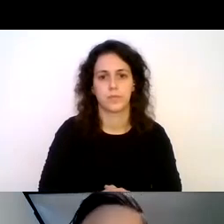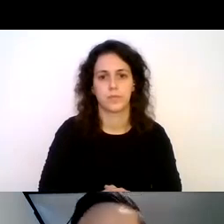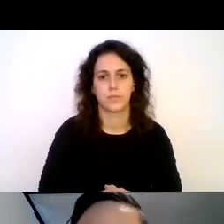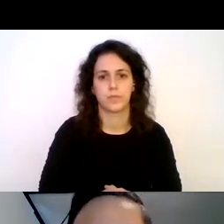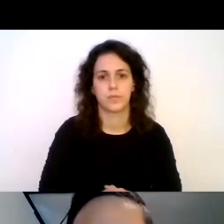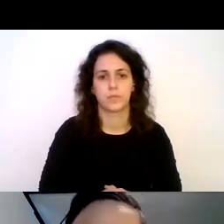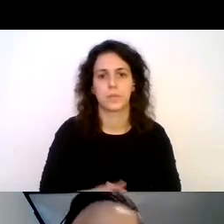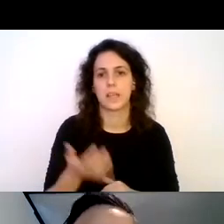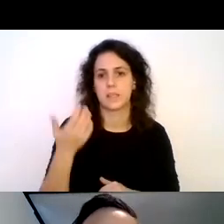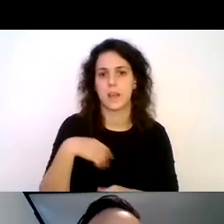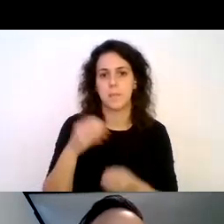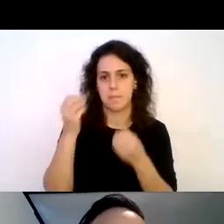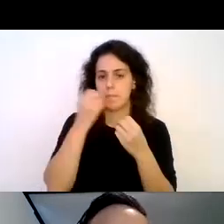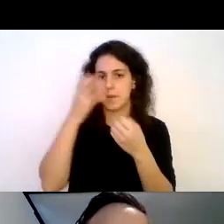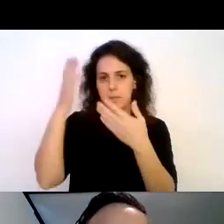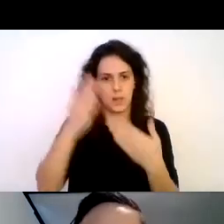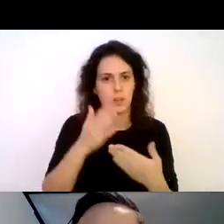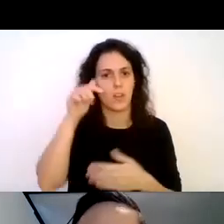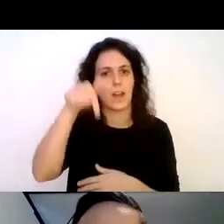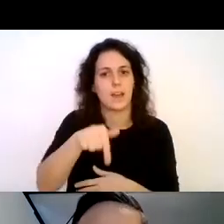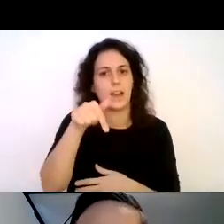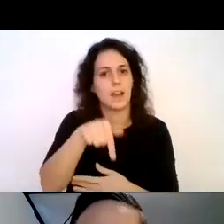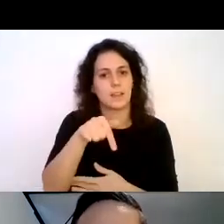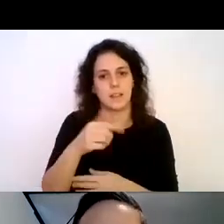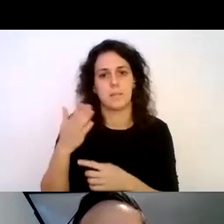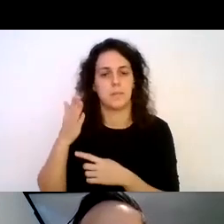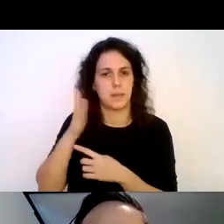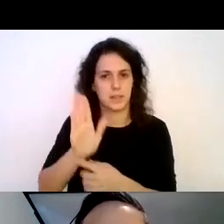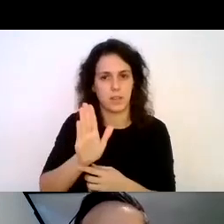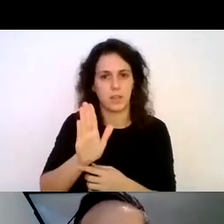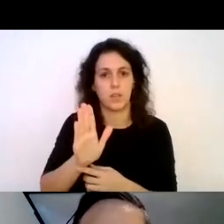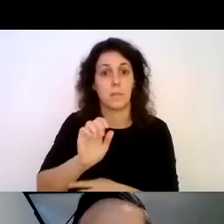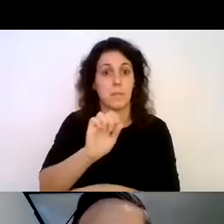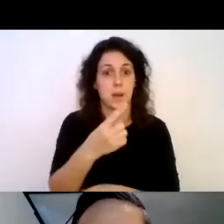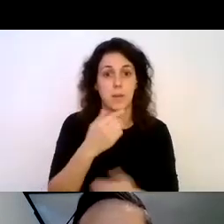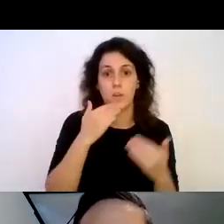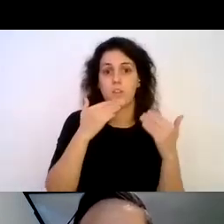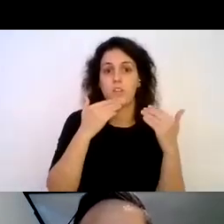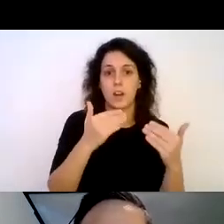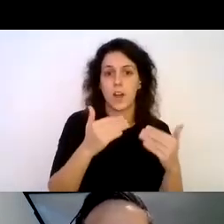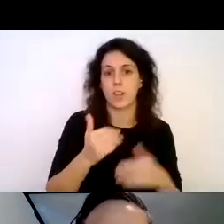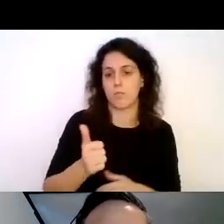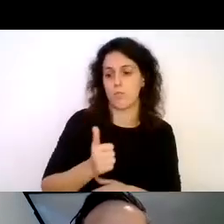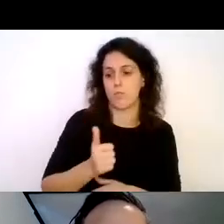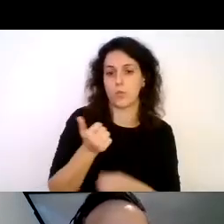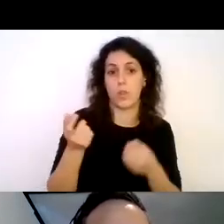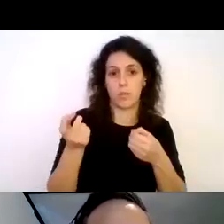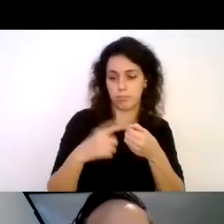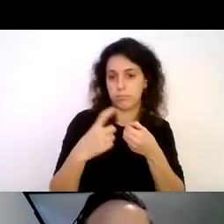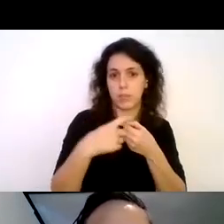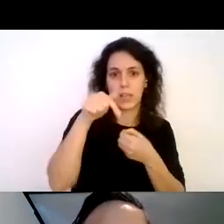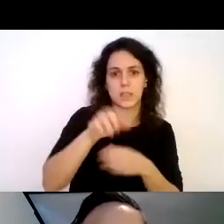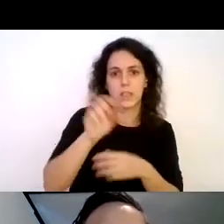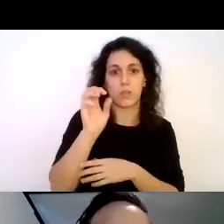Ya, bueno. Bienvenidos a esta presentación. Ante todo, quiero agradecer la oportunidad de participar en este Congreso